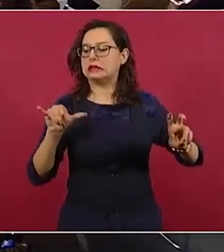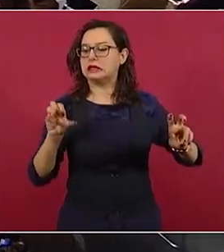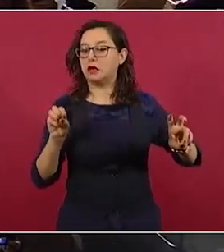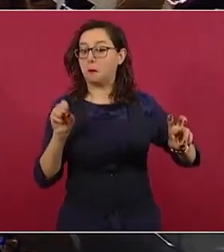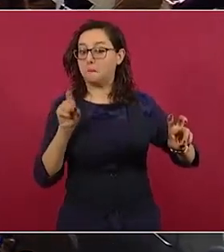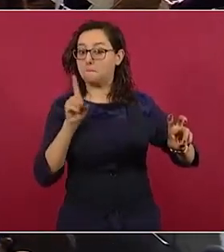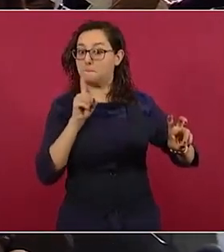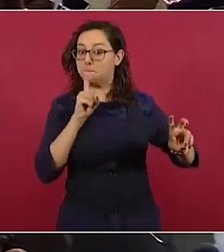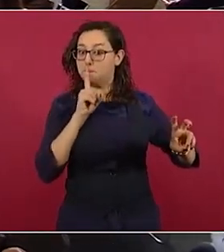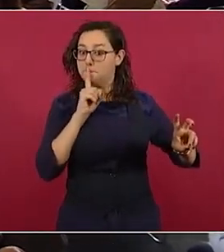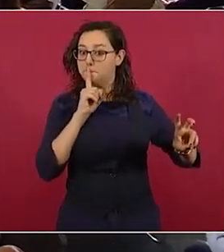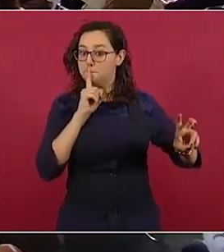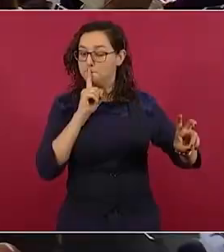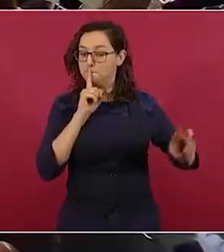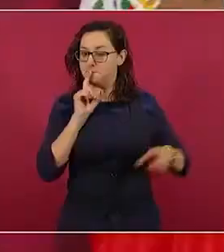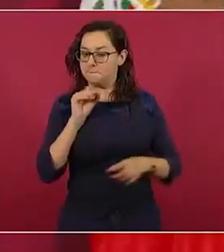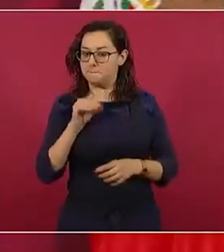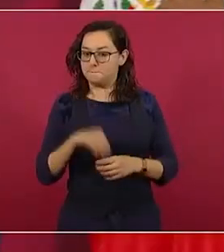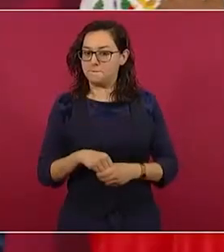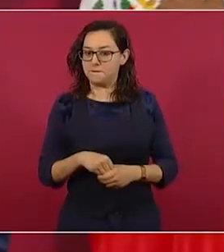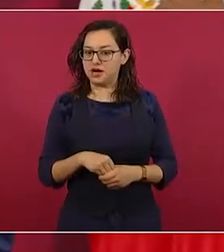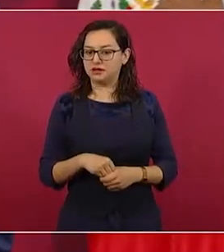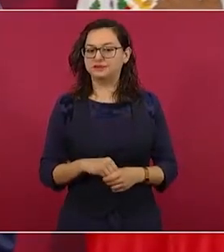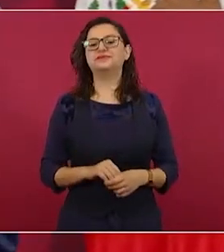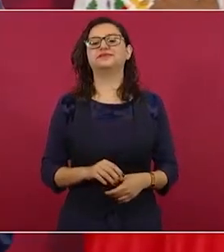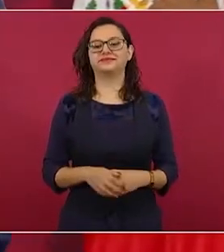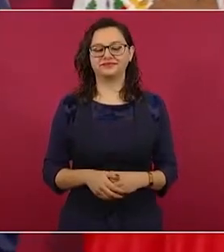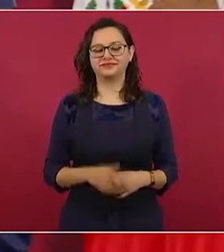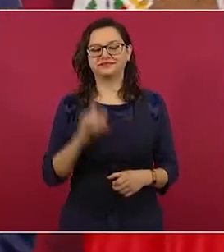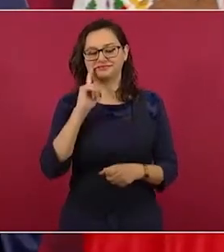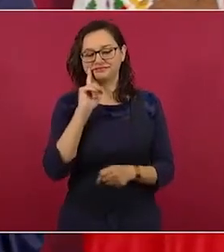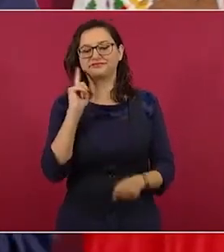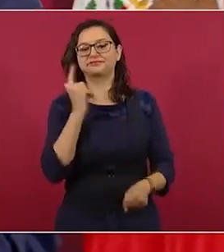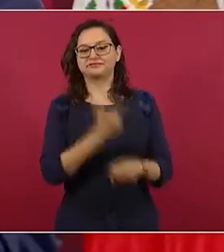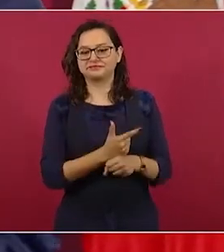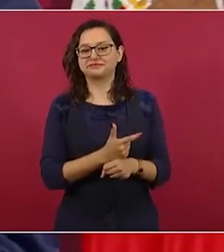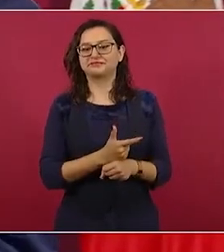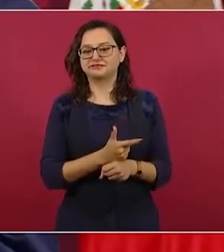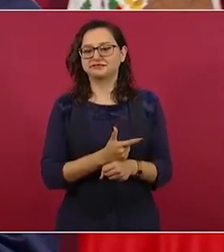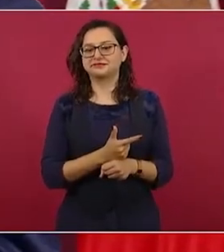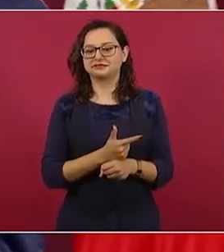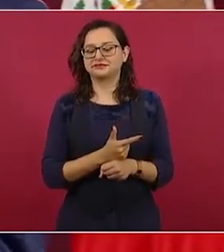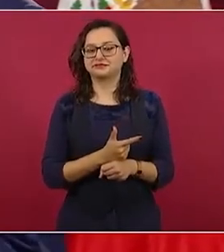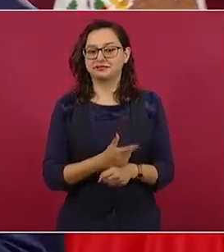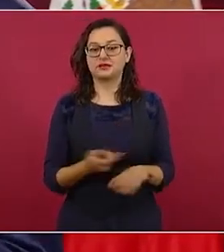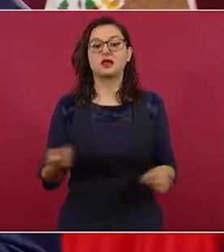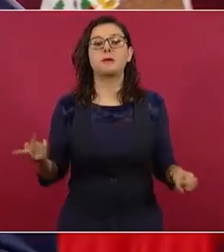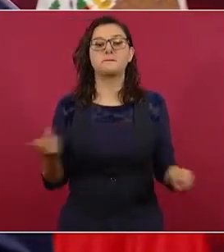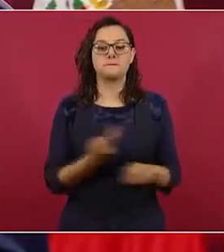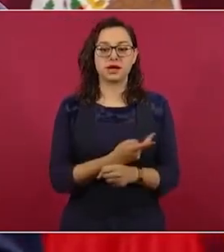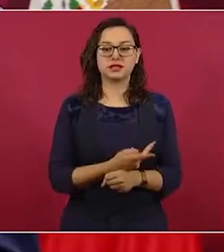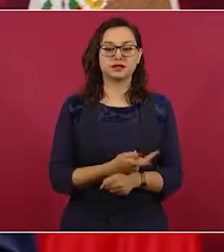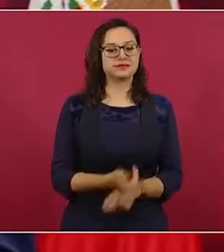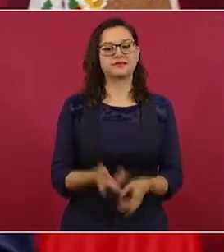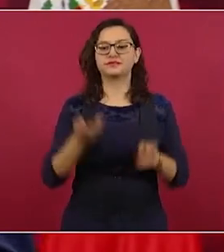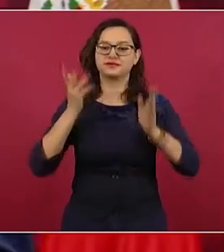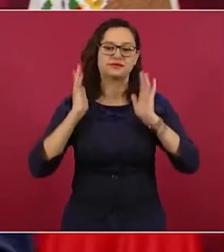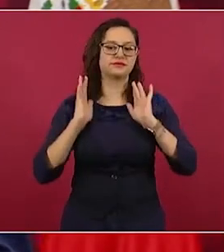absolutamente. Bueno, que se tiene pues una iniciativa